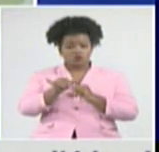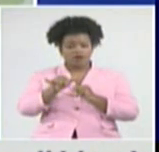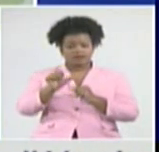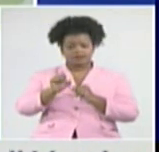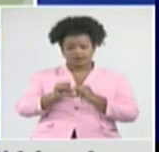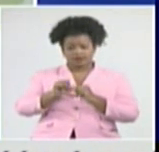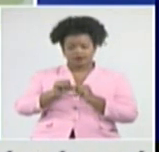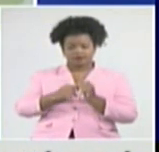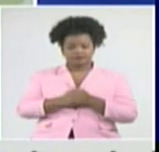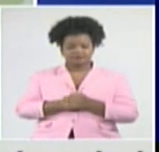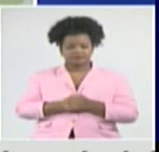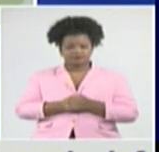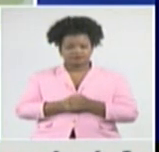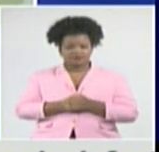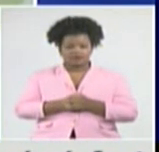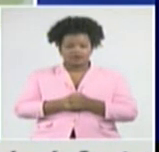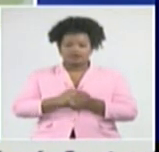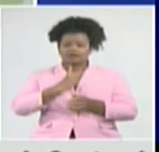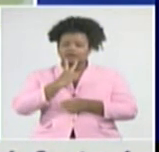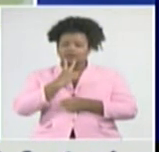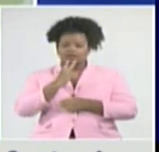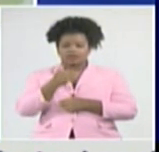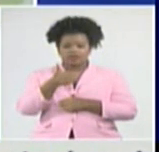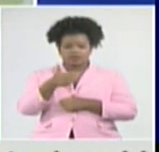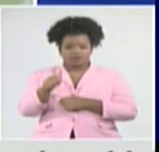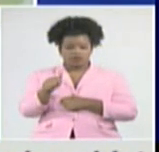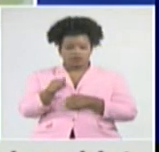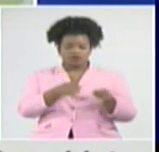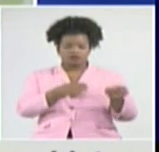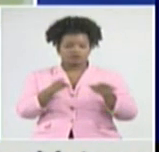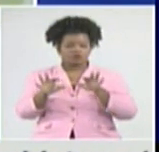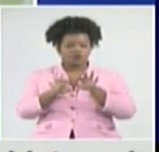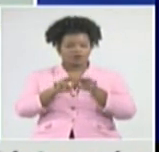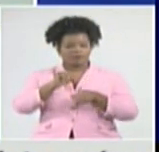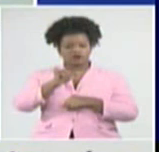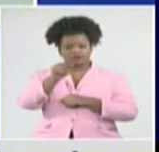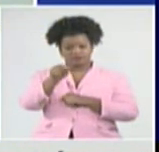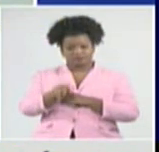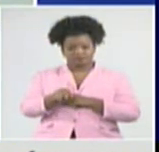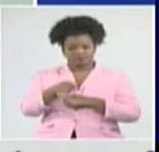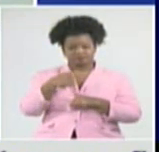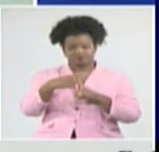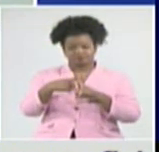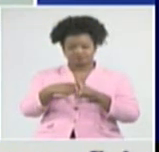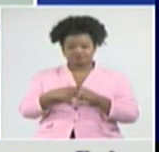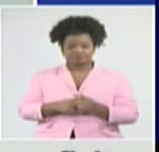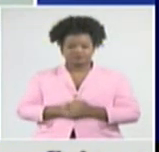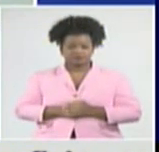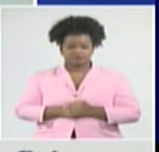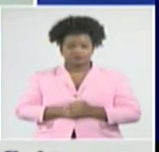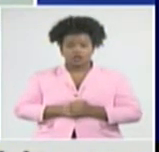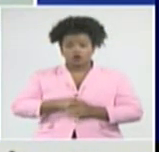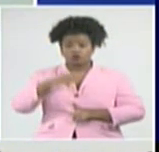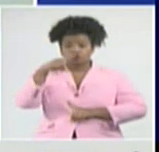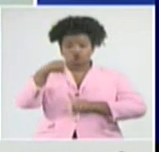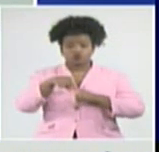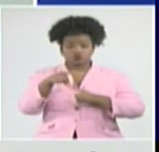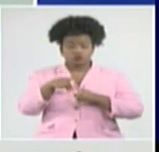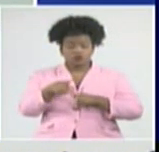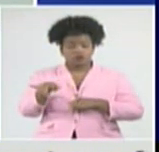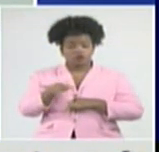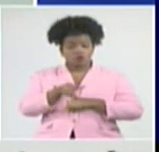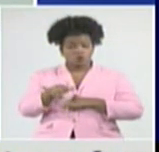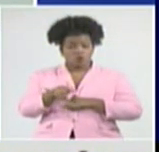Vertientes 10, y Guaymaro, con 6 casos positivos. Las Tunas, también con una